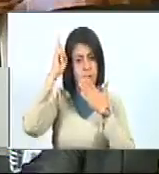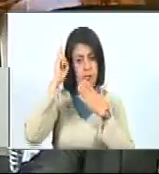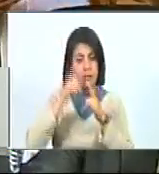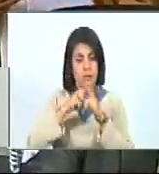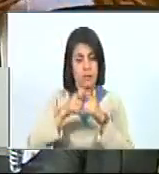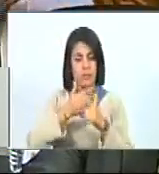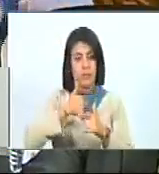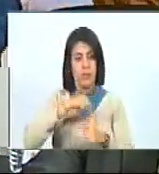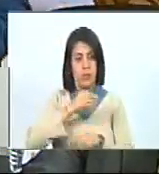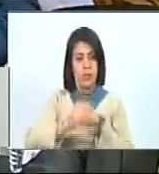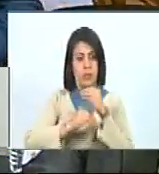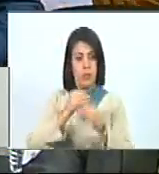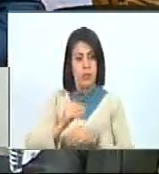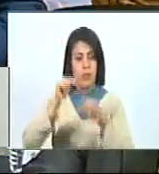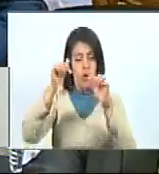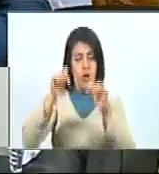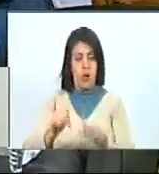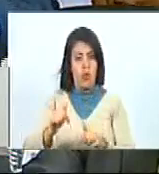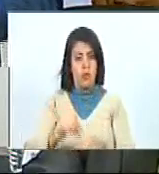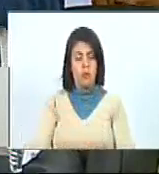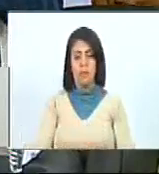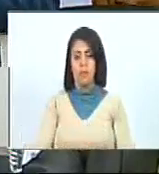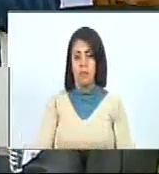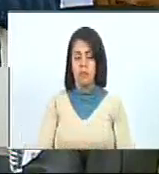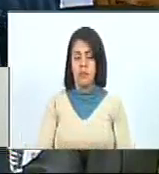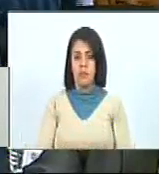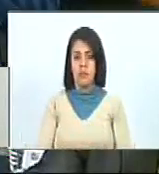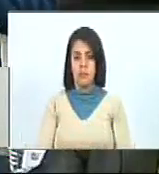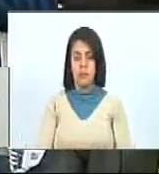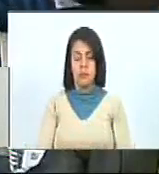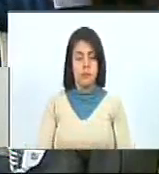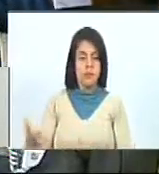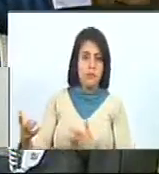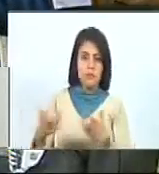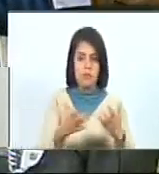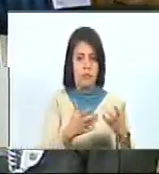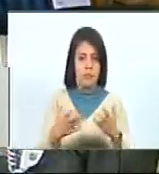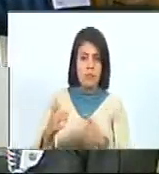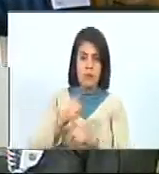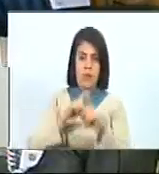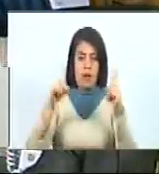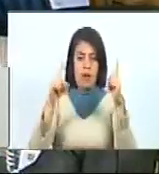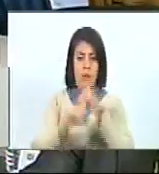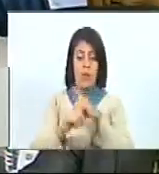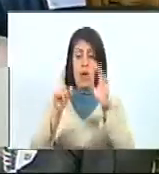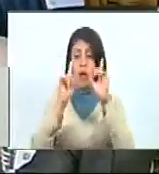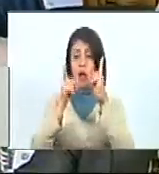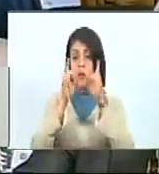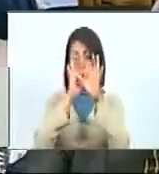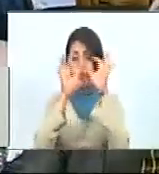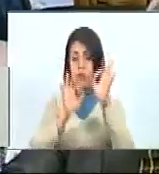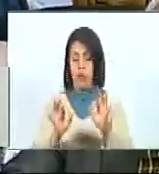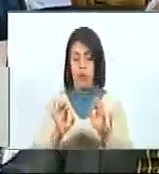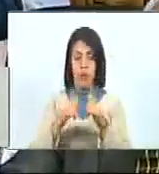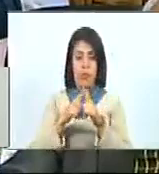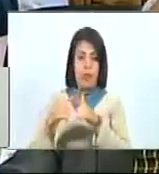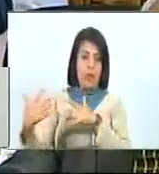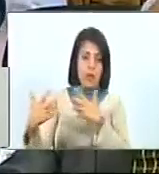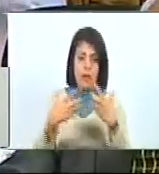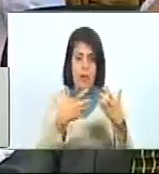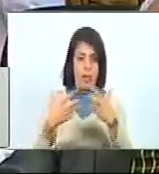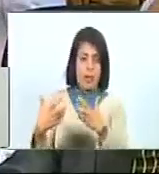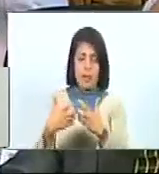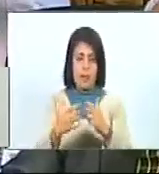eso queremos destacarlo hoy. Que esa batalla cambió de alguna manera el ritmo de la guerra.